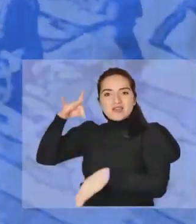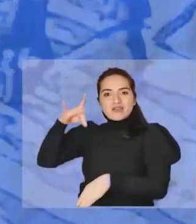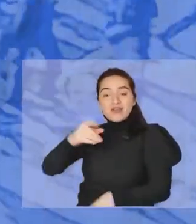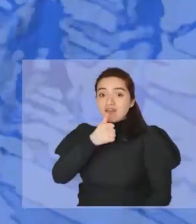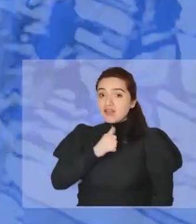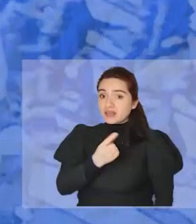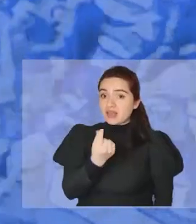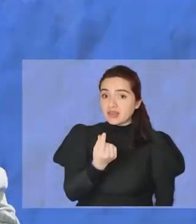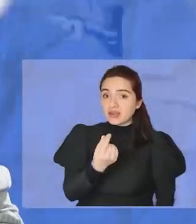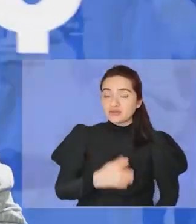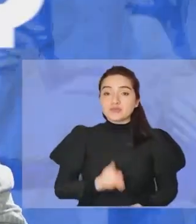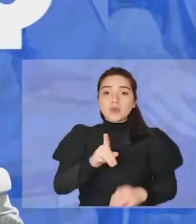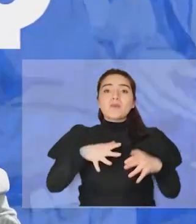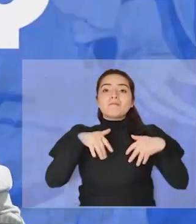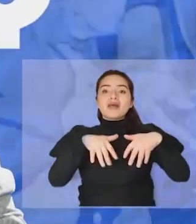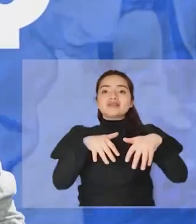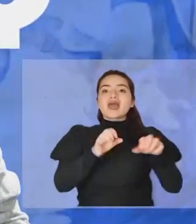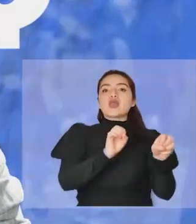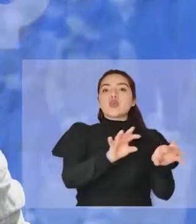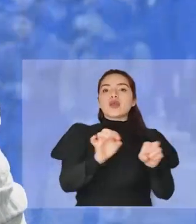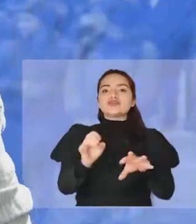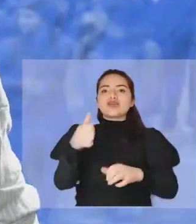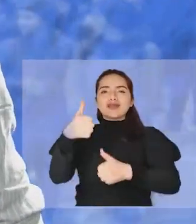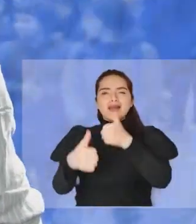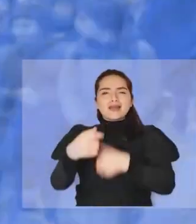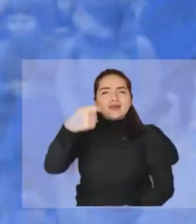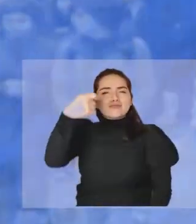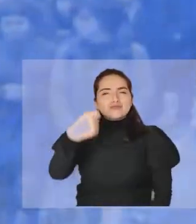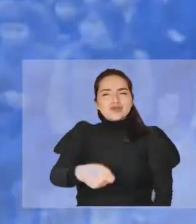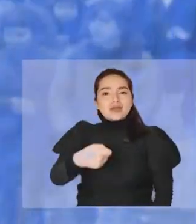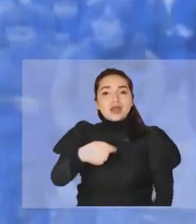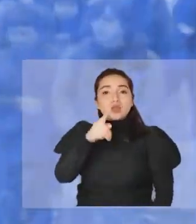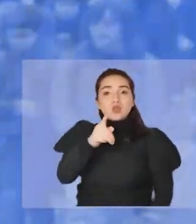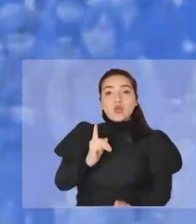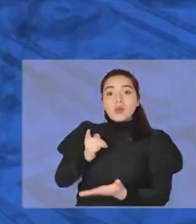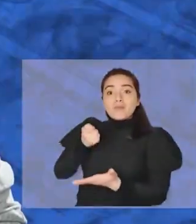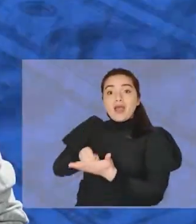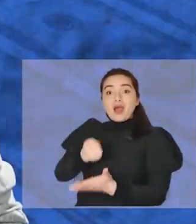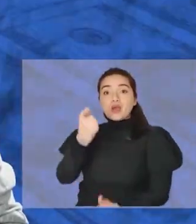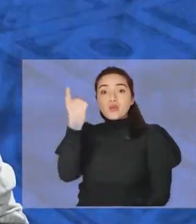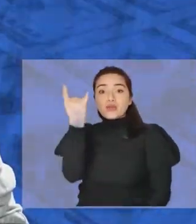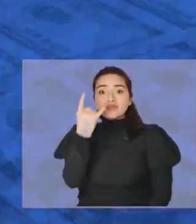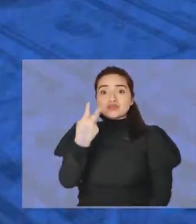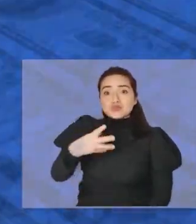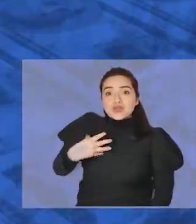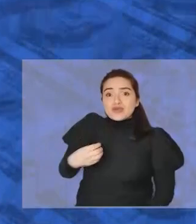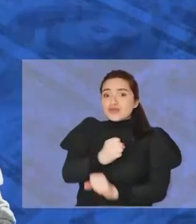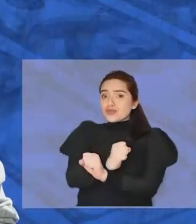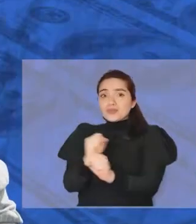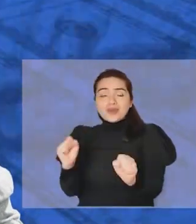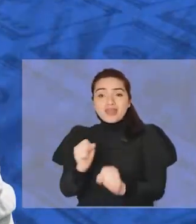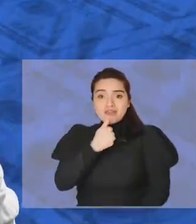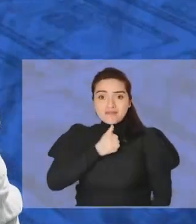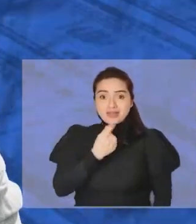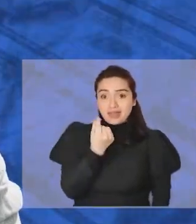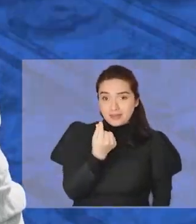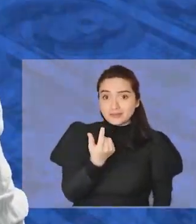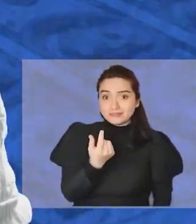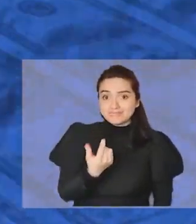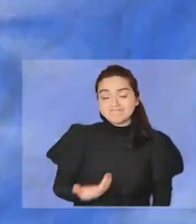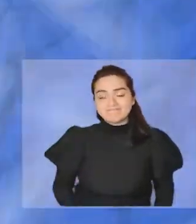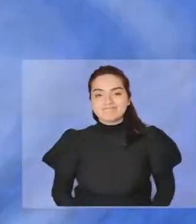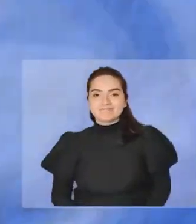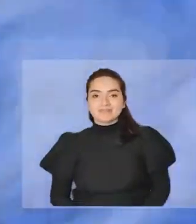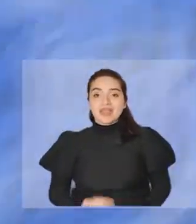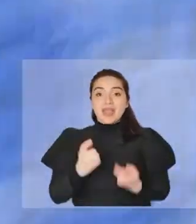Cuando marchaste por educación, marchaste porque las carreras eran muy caras y no tenías cómo pagarle las universidades a tu hijo. Entonces, ¿faltaba plata? La economía se deje